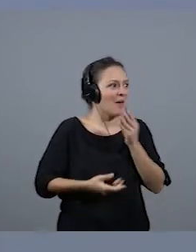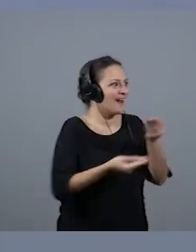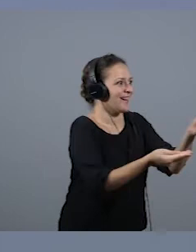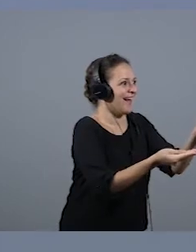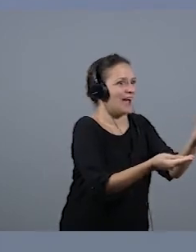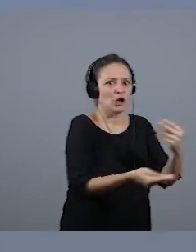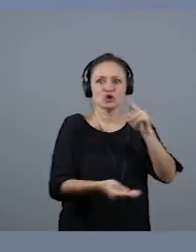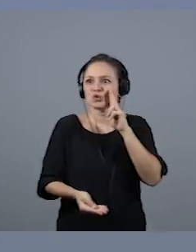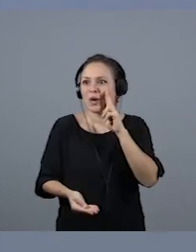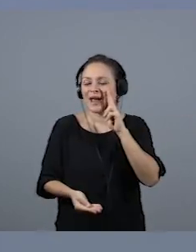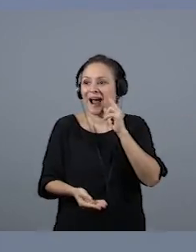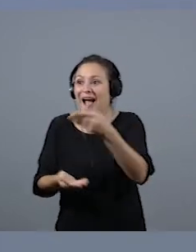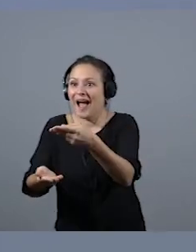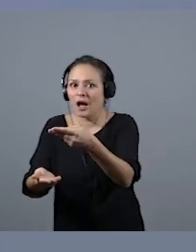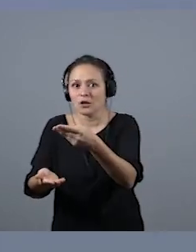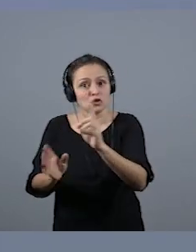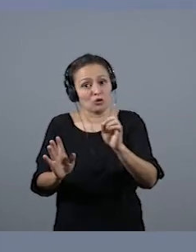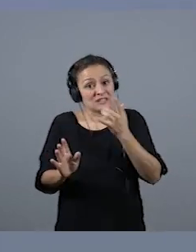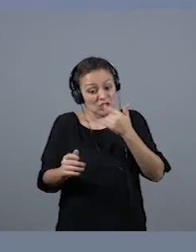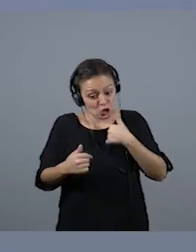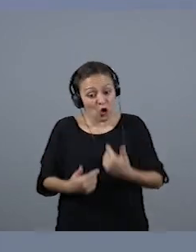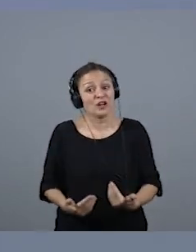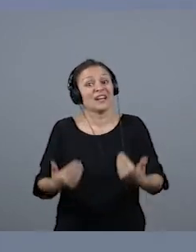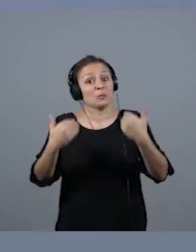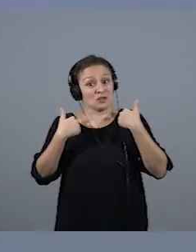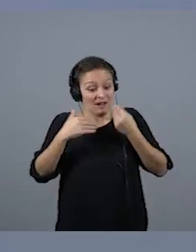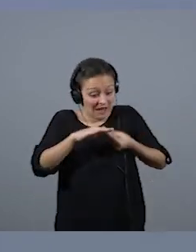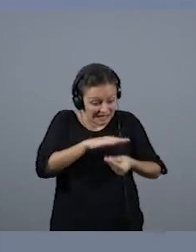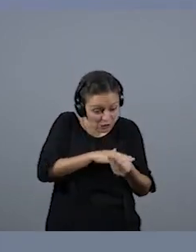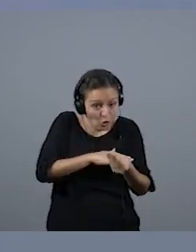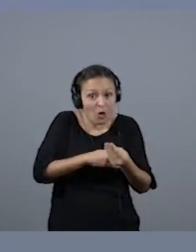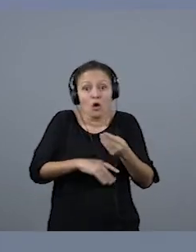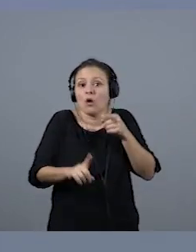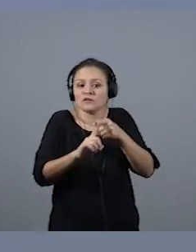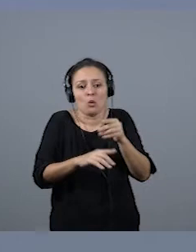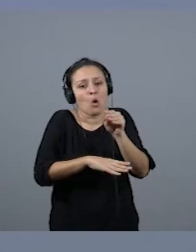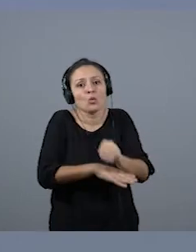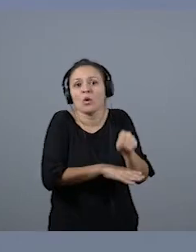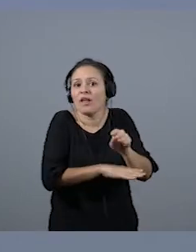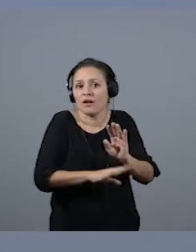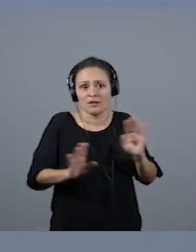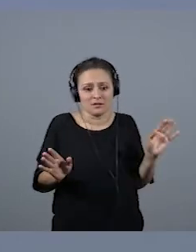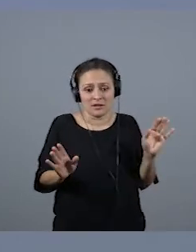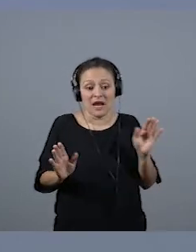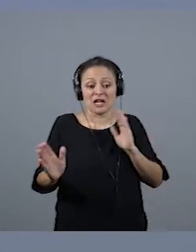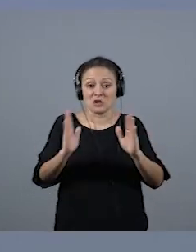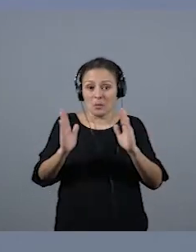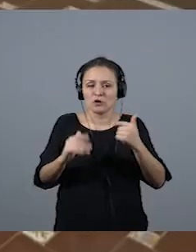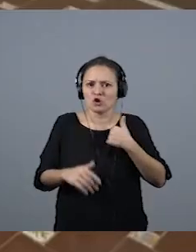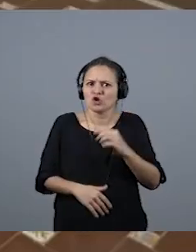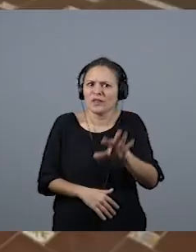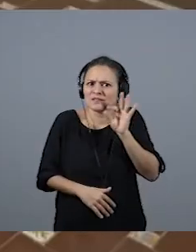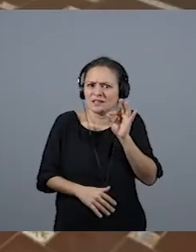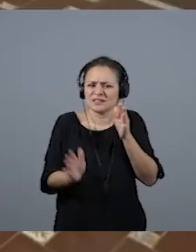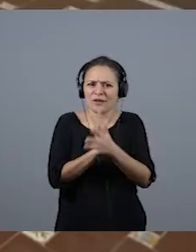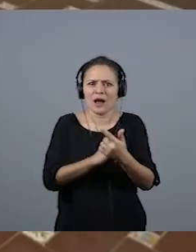suegra. Si yo asumo esa responsabilidad de traer un hijo, es para cuidarlo. Entonces, en ese momento fui yo la que decido. No me vi